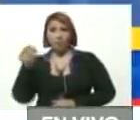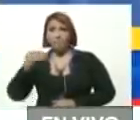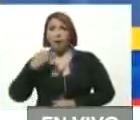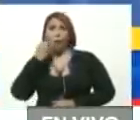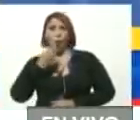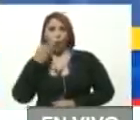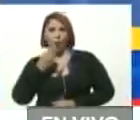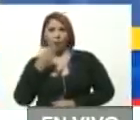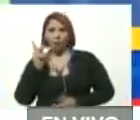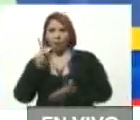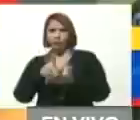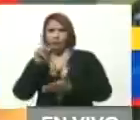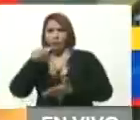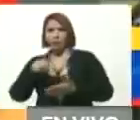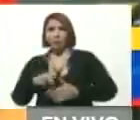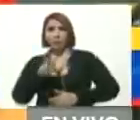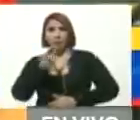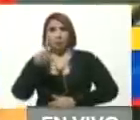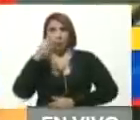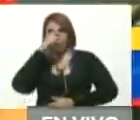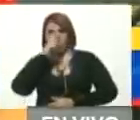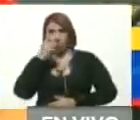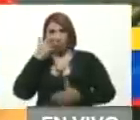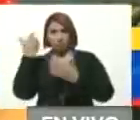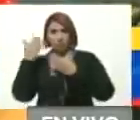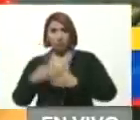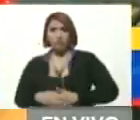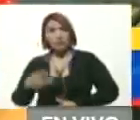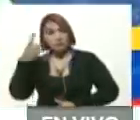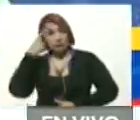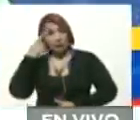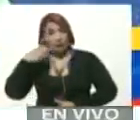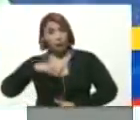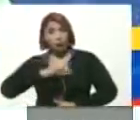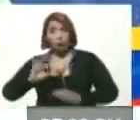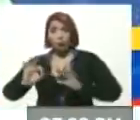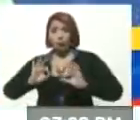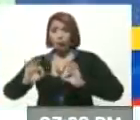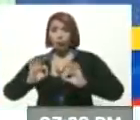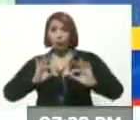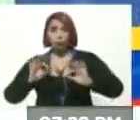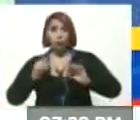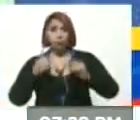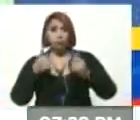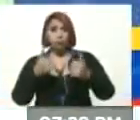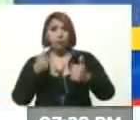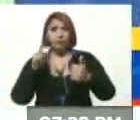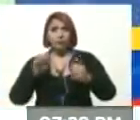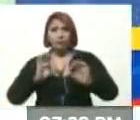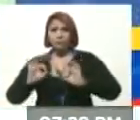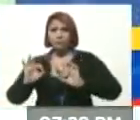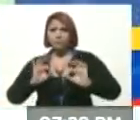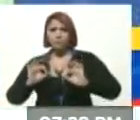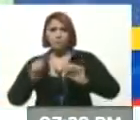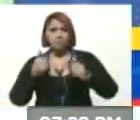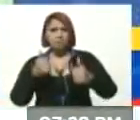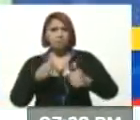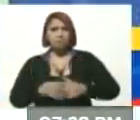presente. Ellos saben que preparamos muy bien, Boris, preparamos muy bien